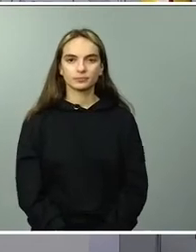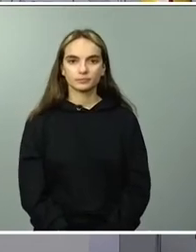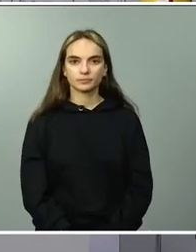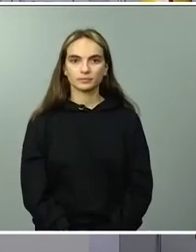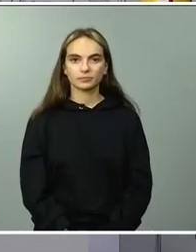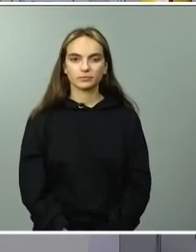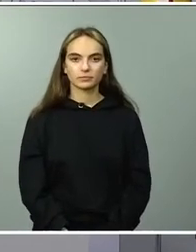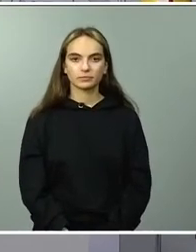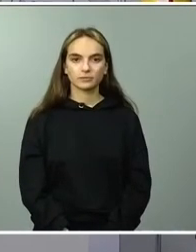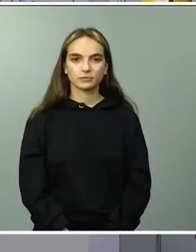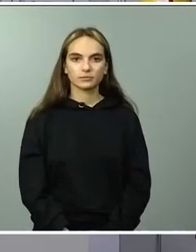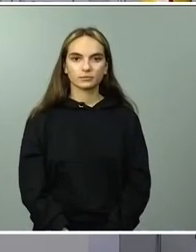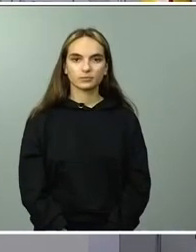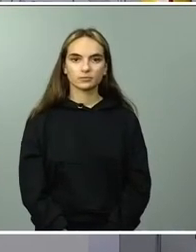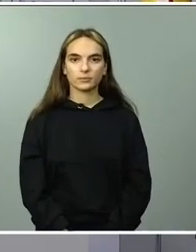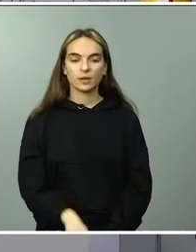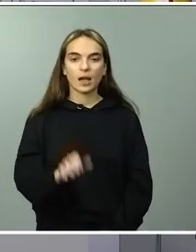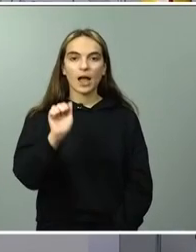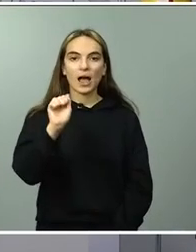Ana.